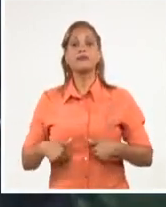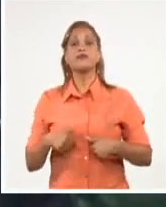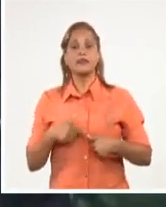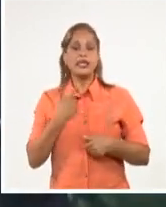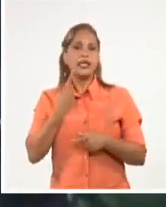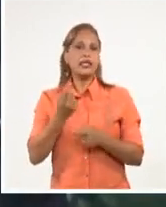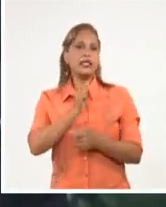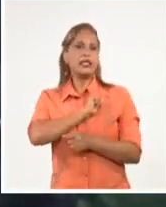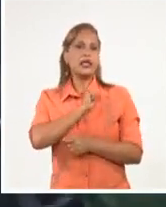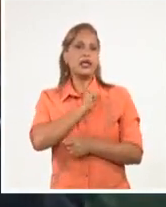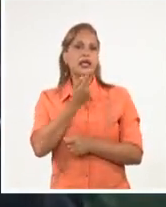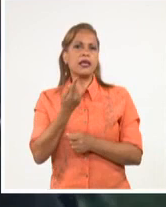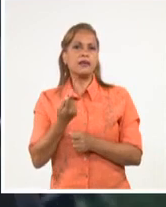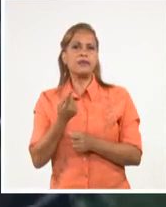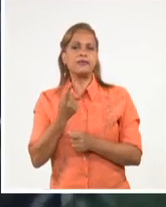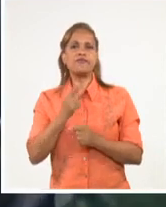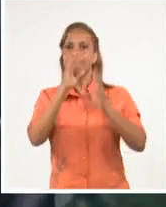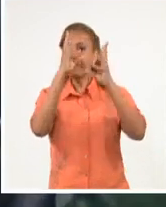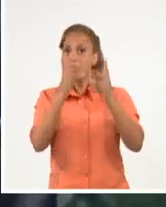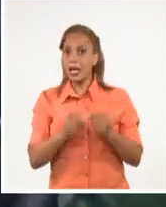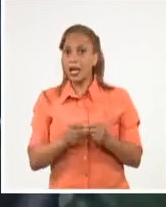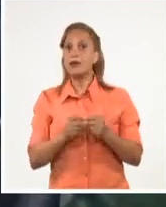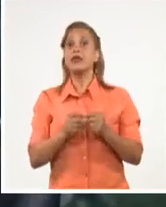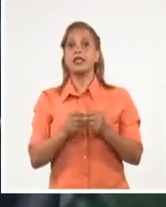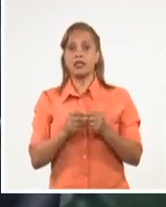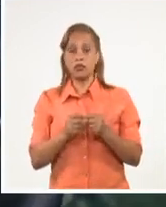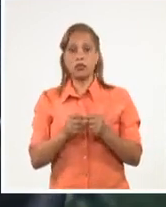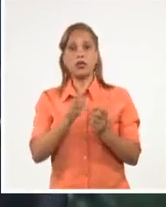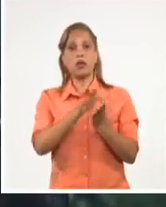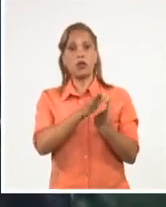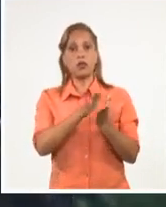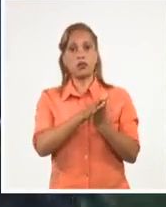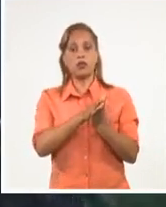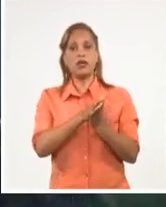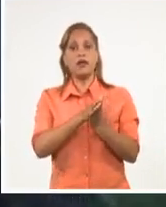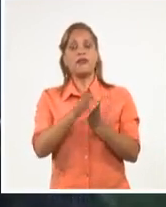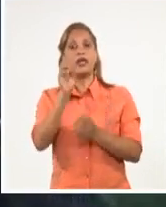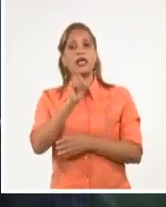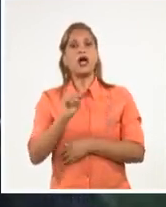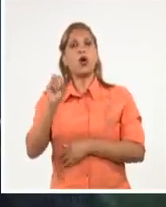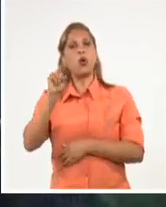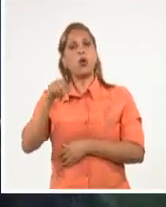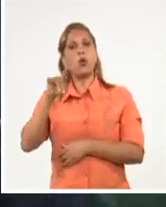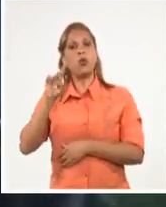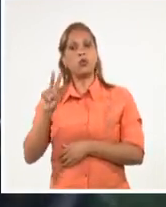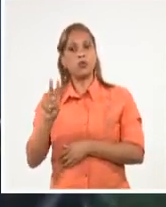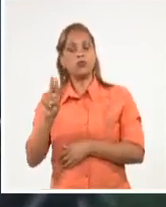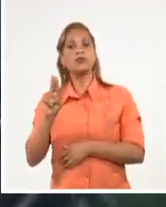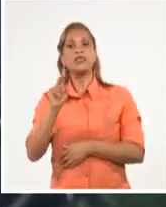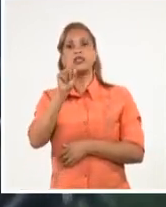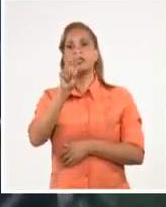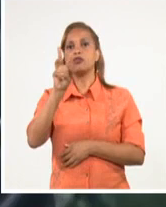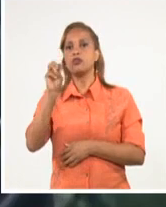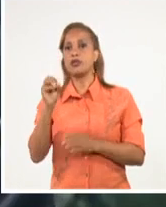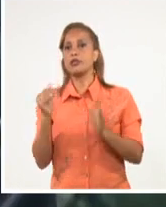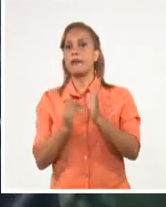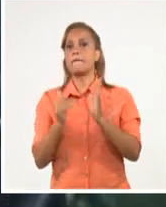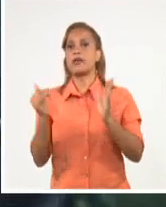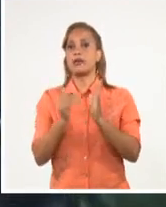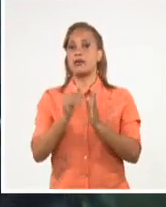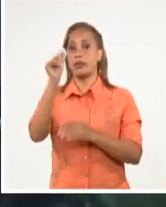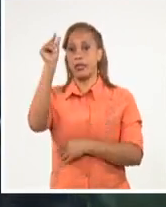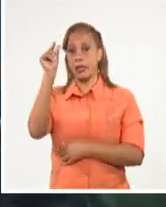prevé, según cálculos conservadores de Naciones Unidas, que 130 millones de personas